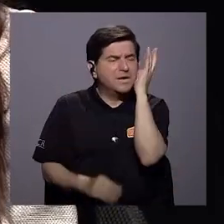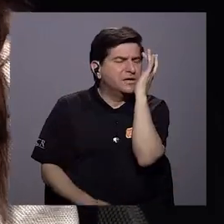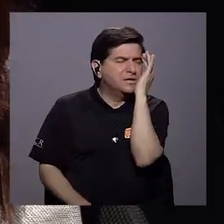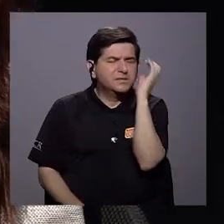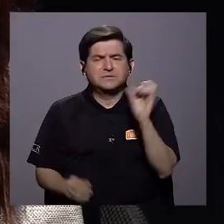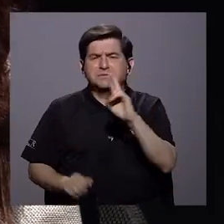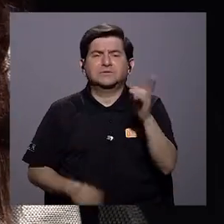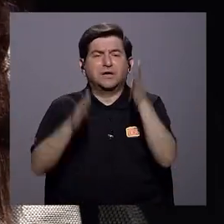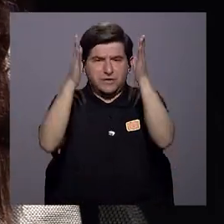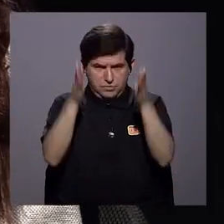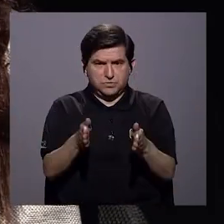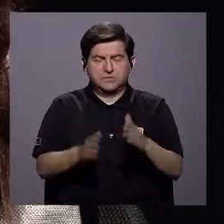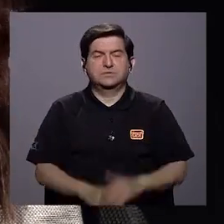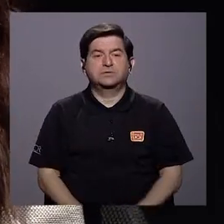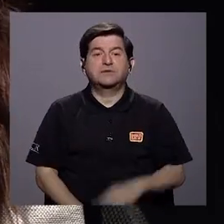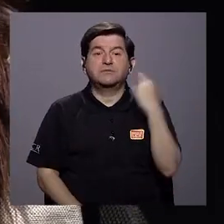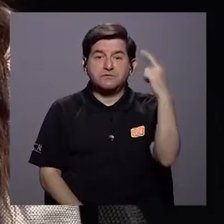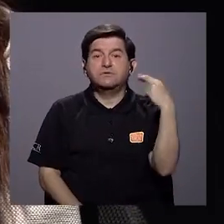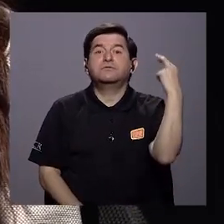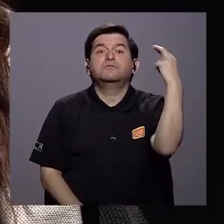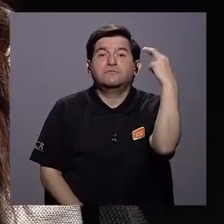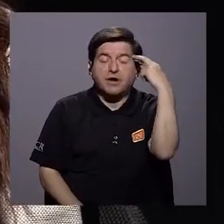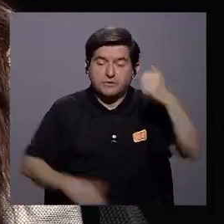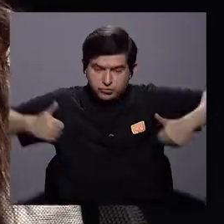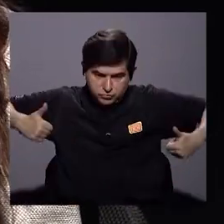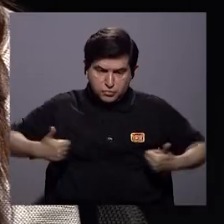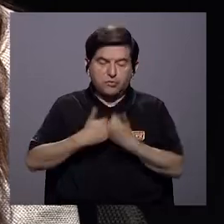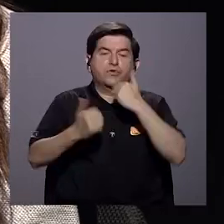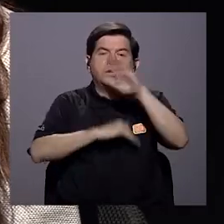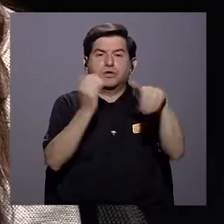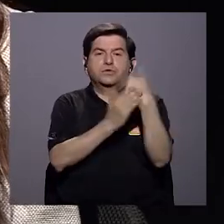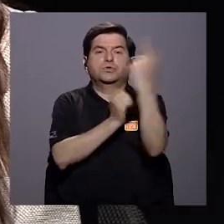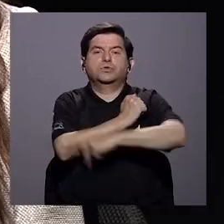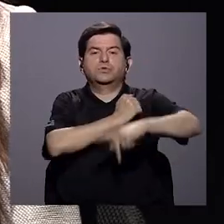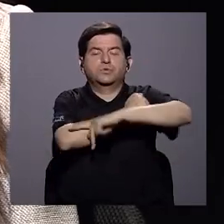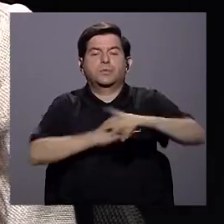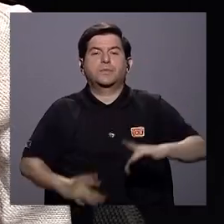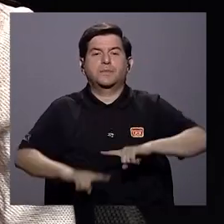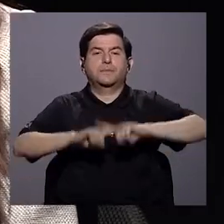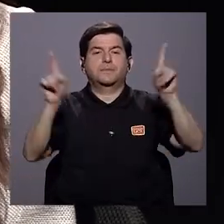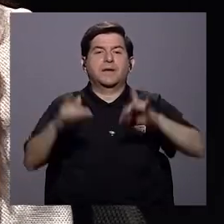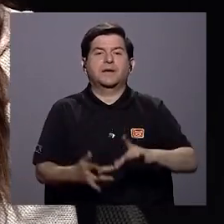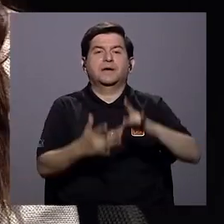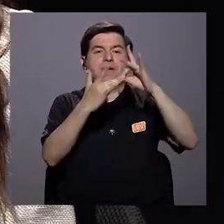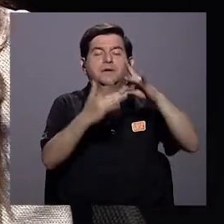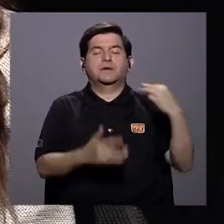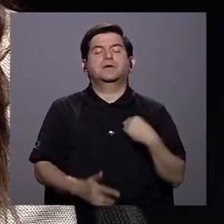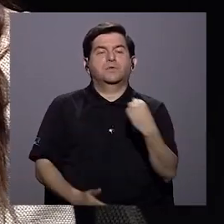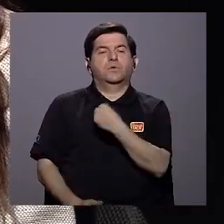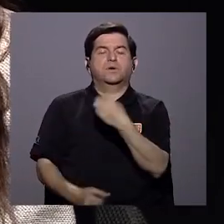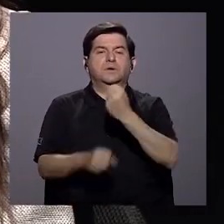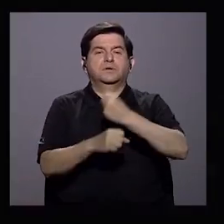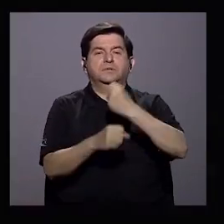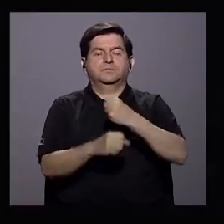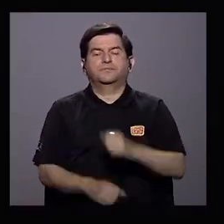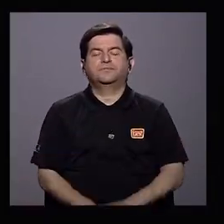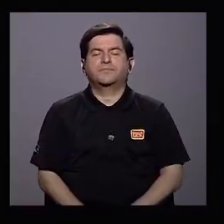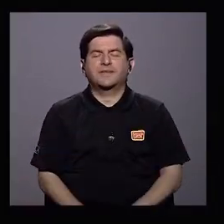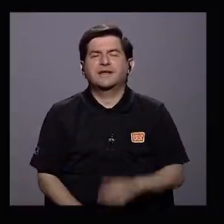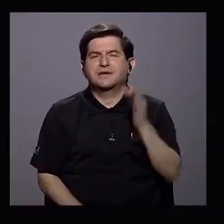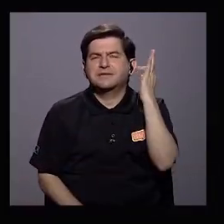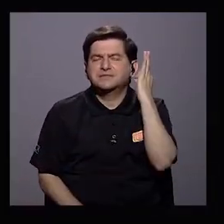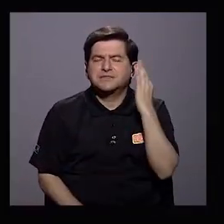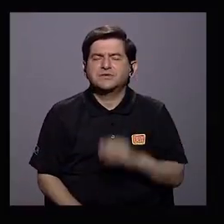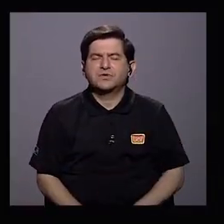preocupan a los costarricenses y que por tanto se vuelve un reto para todo el país, pero fundamentalmente también para el Ministerio de Trabajo. Doña